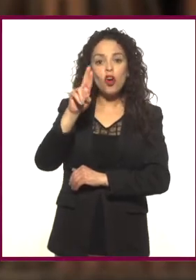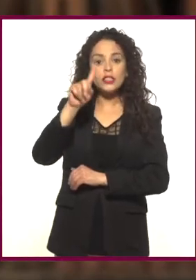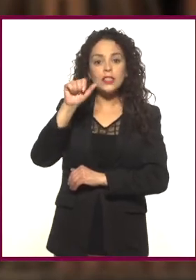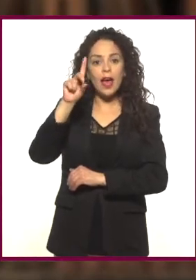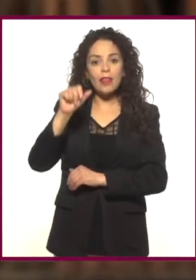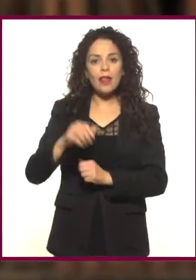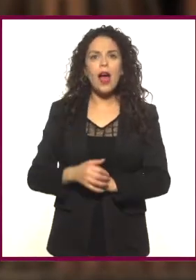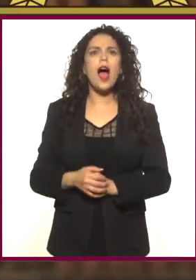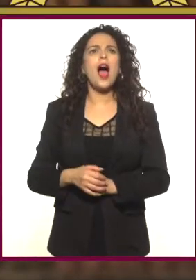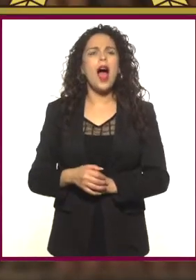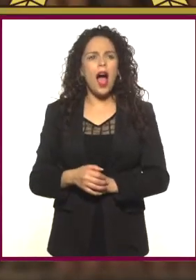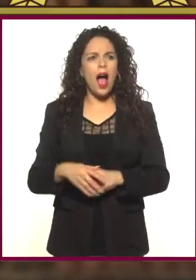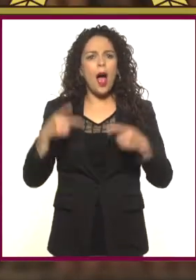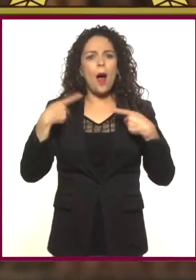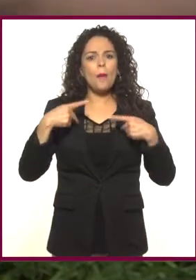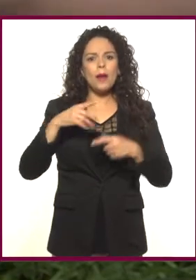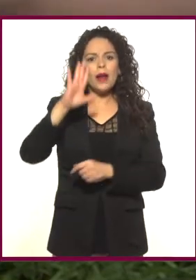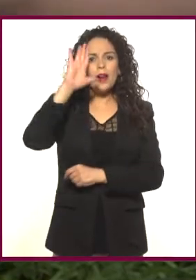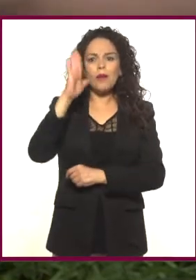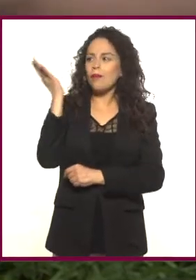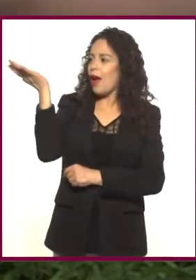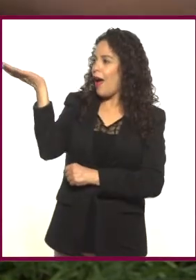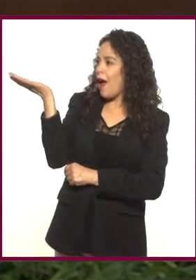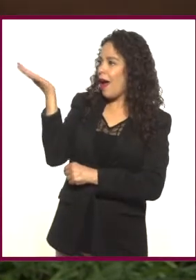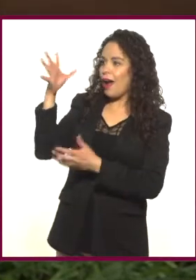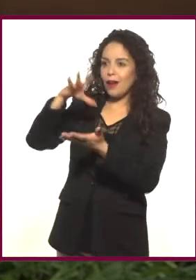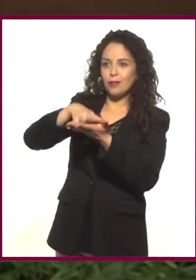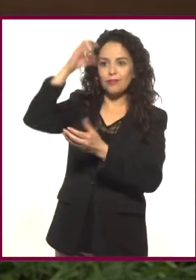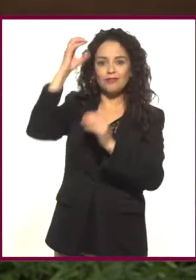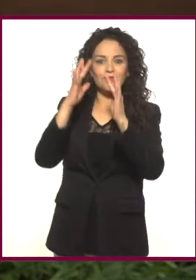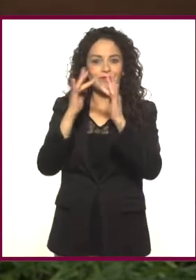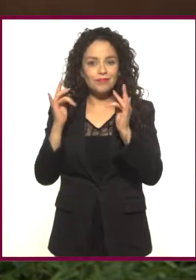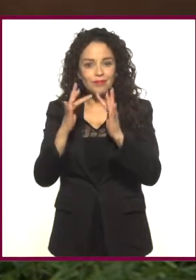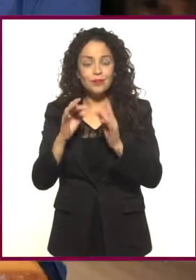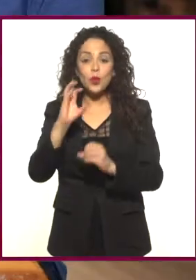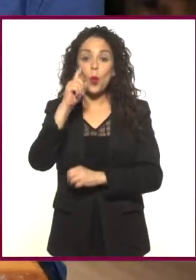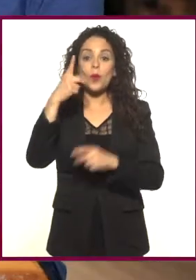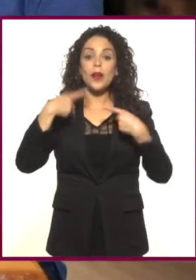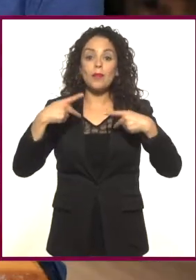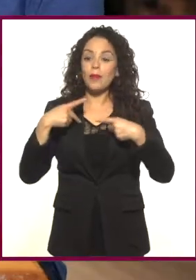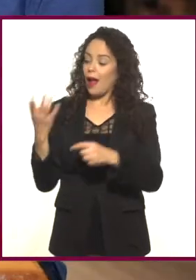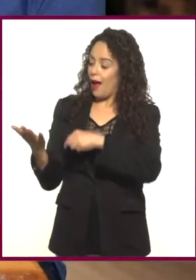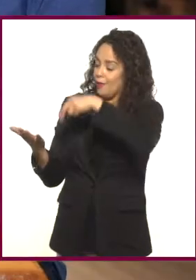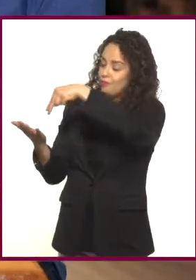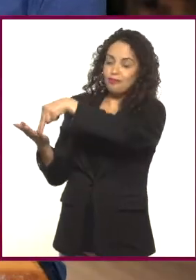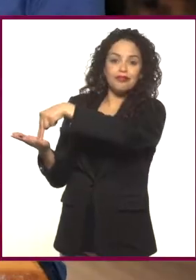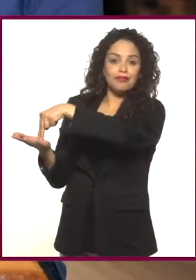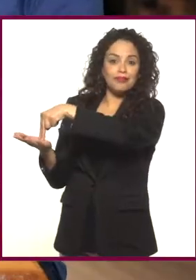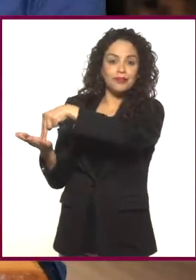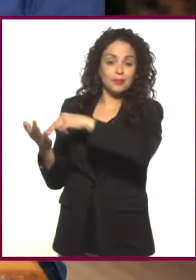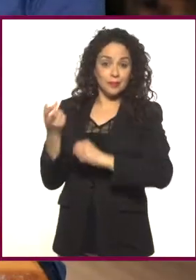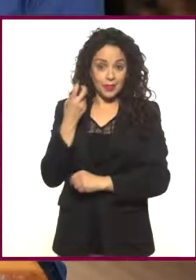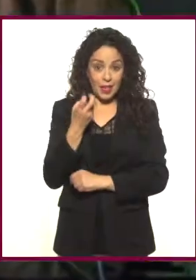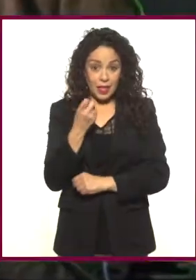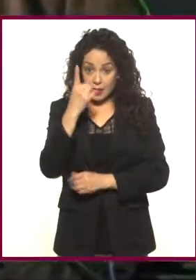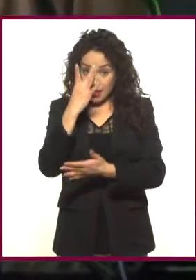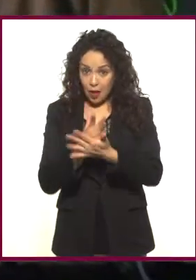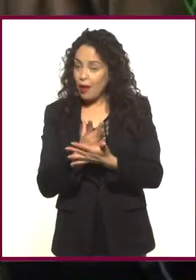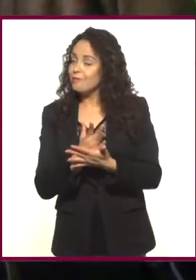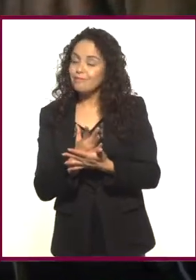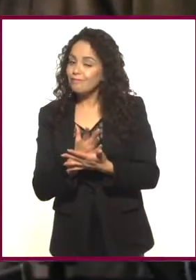parece que trae la torre Eiffel en la mano. O alguien en la mano. Obvio, la perspectiva forzada no era lo único.